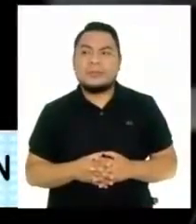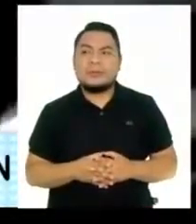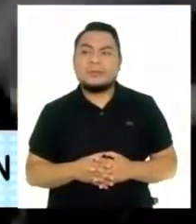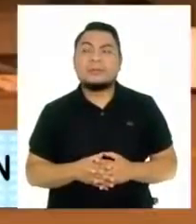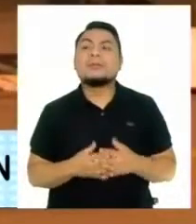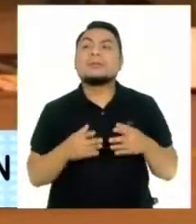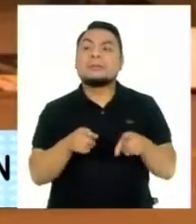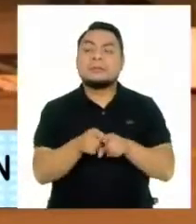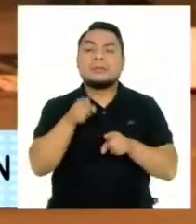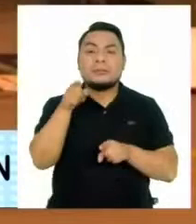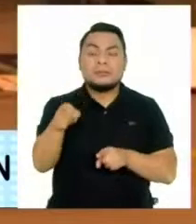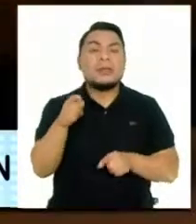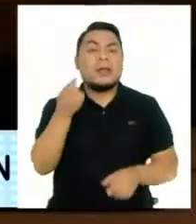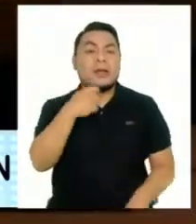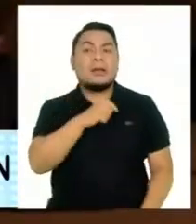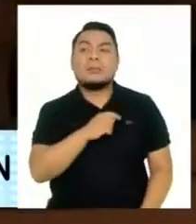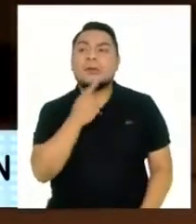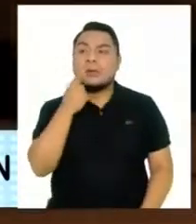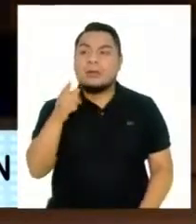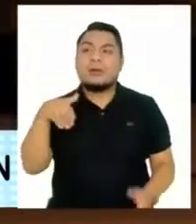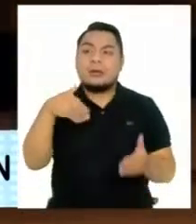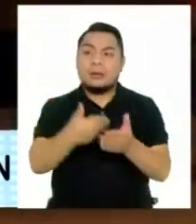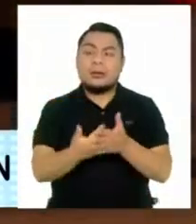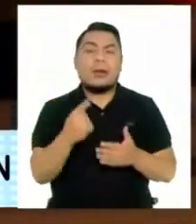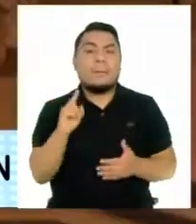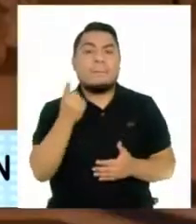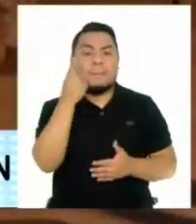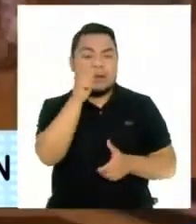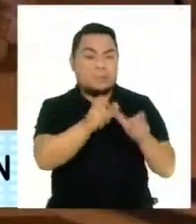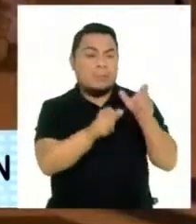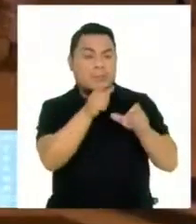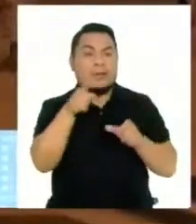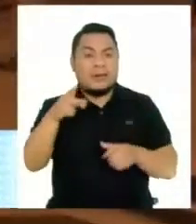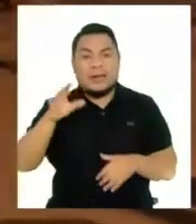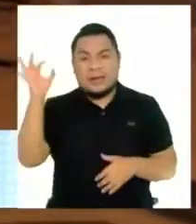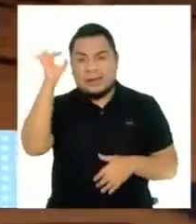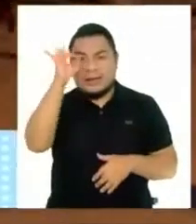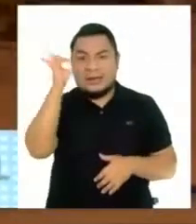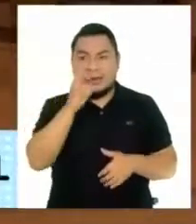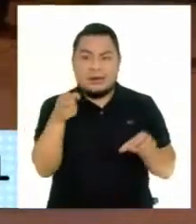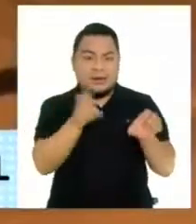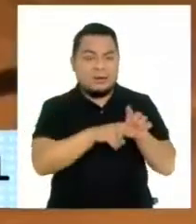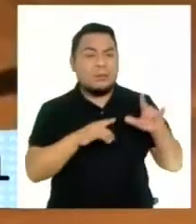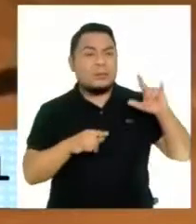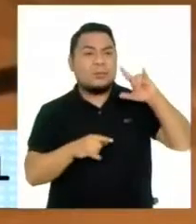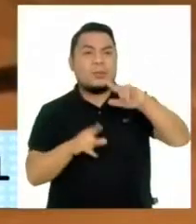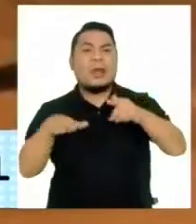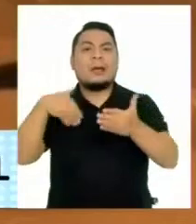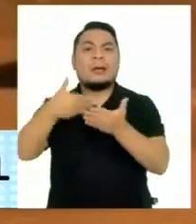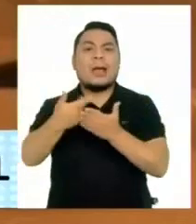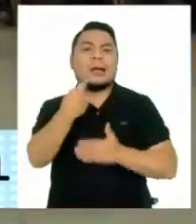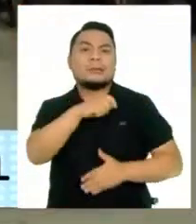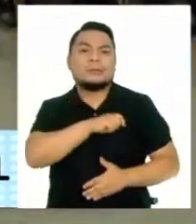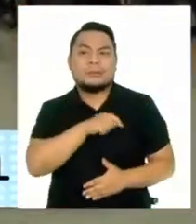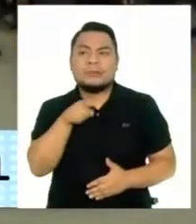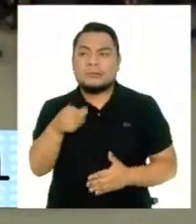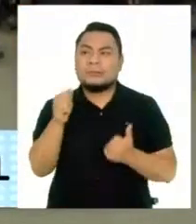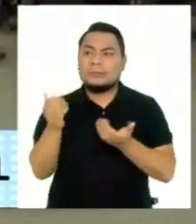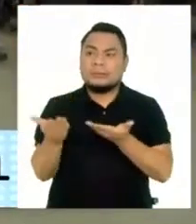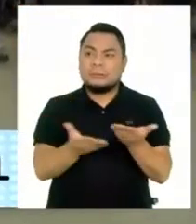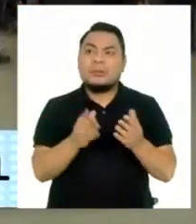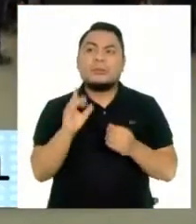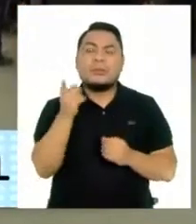En tanto, a España comenzaron a llegar los primeros evacuados de Afganistán. Los recién llegados debieron